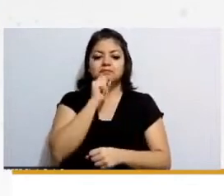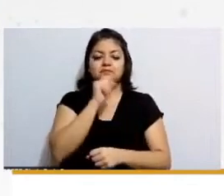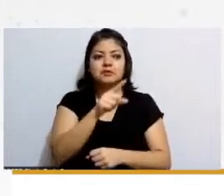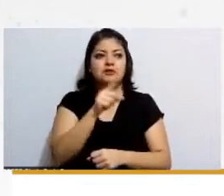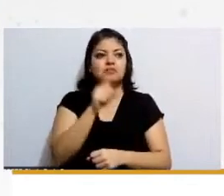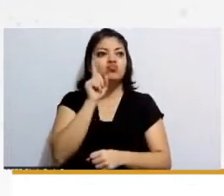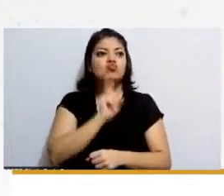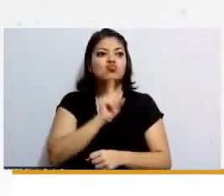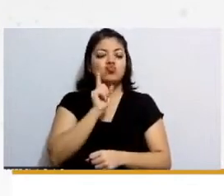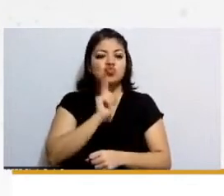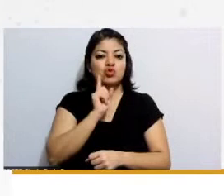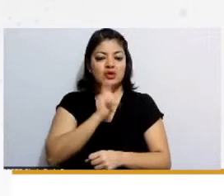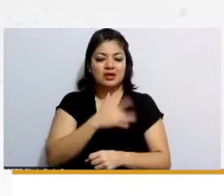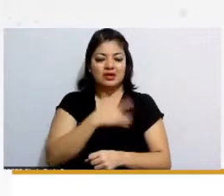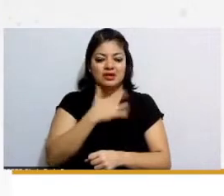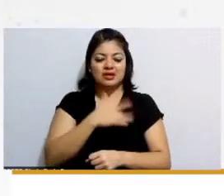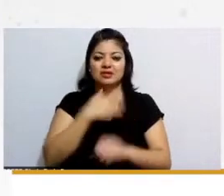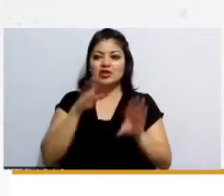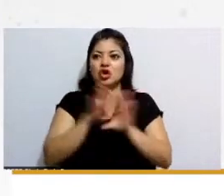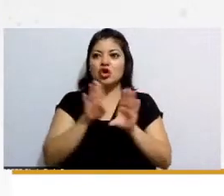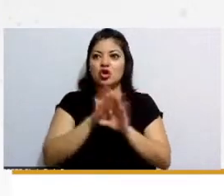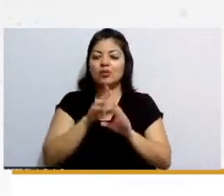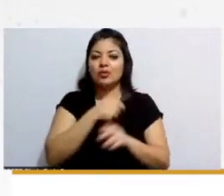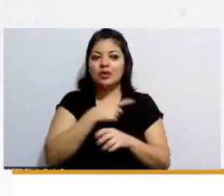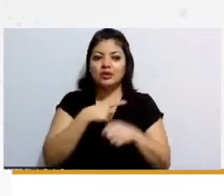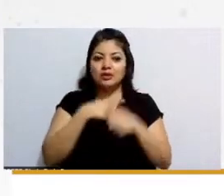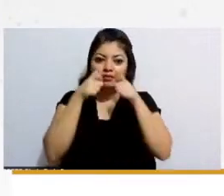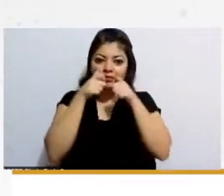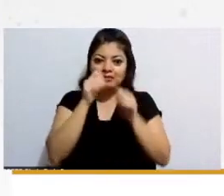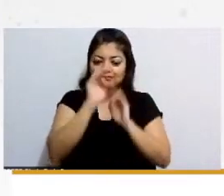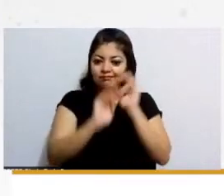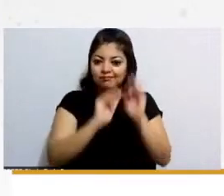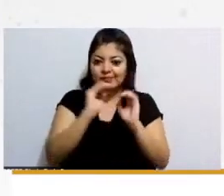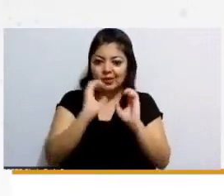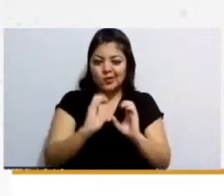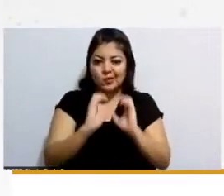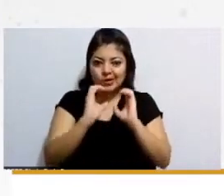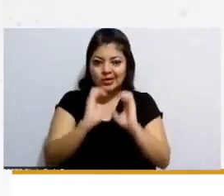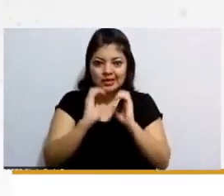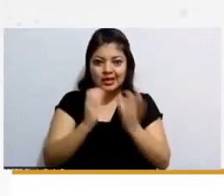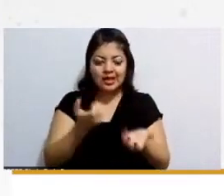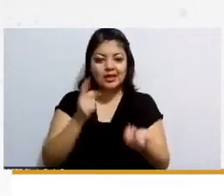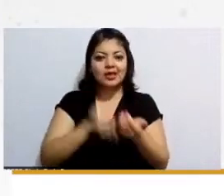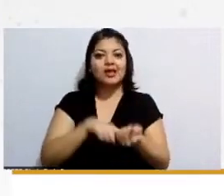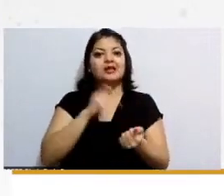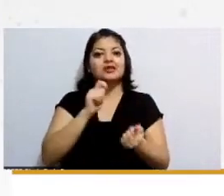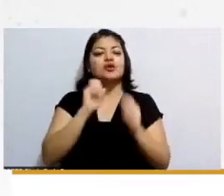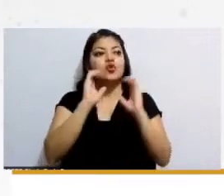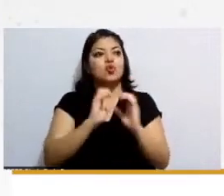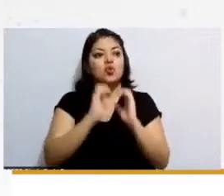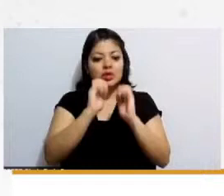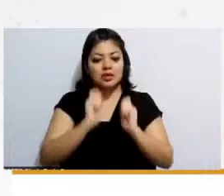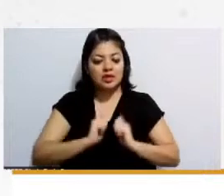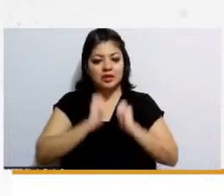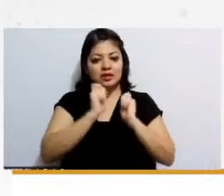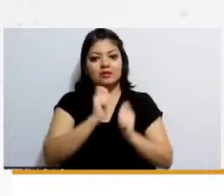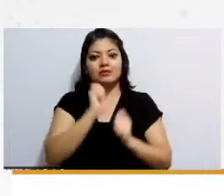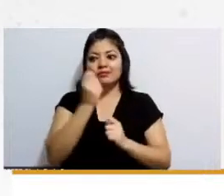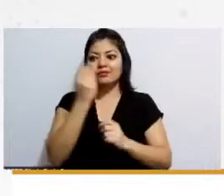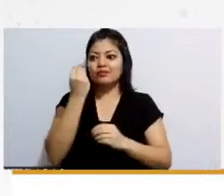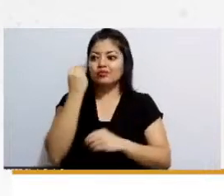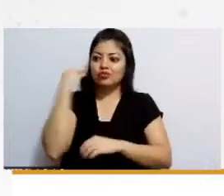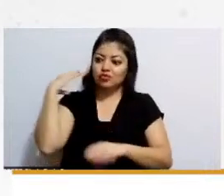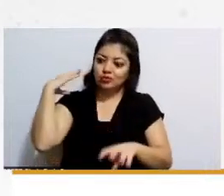por esta labor de cuidado que que han sido el rol de cuidado que ha sido asignado durante pues muchísimo